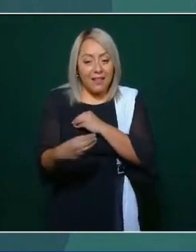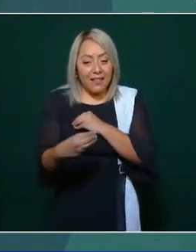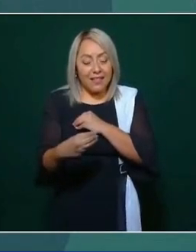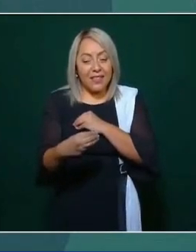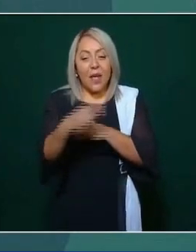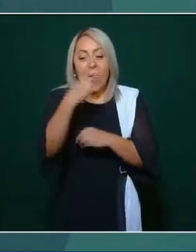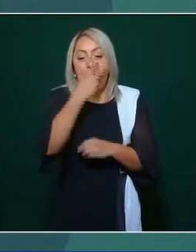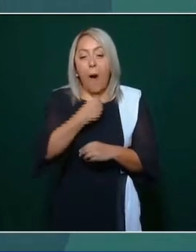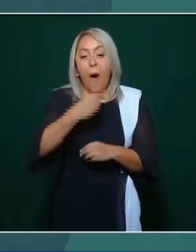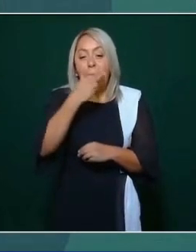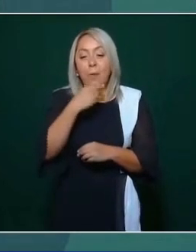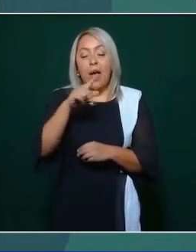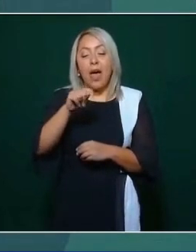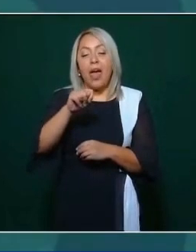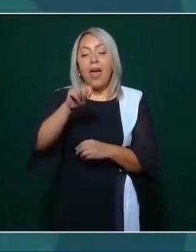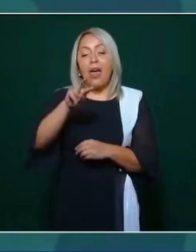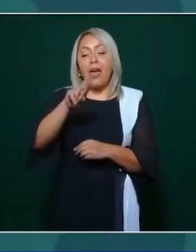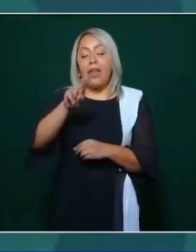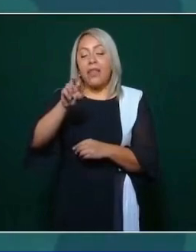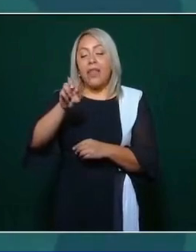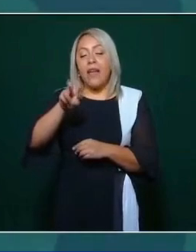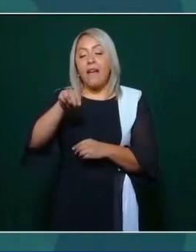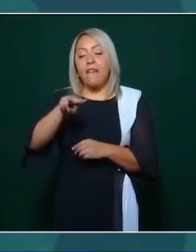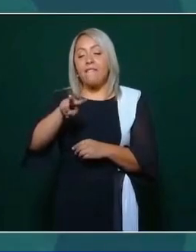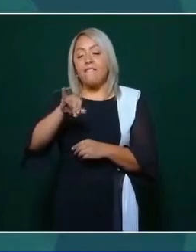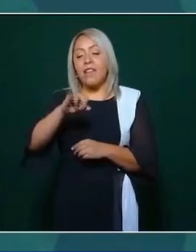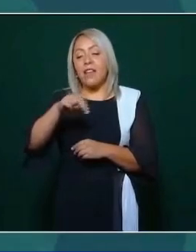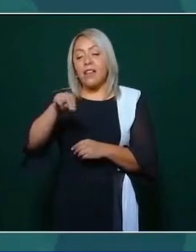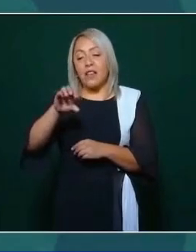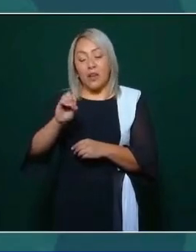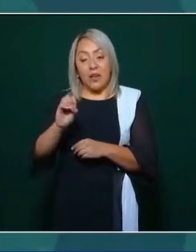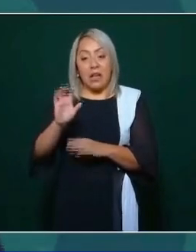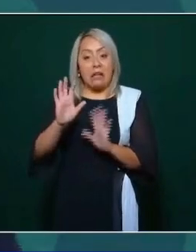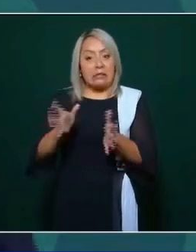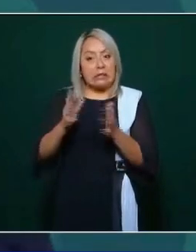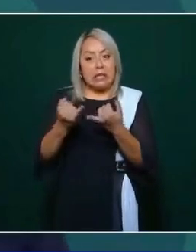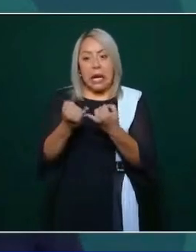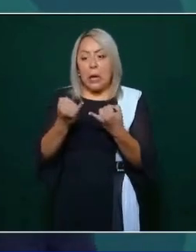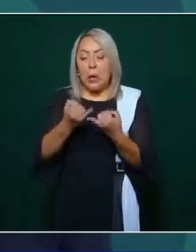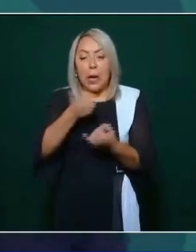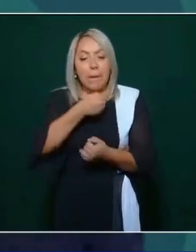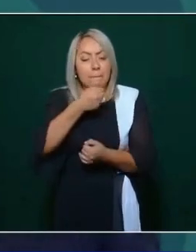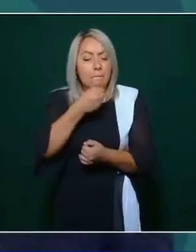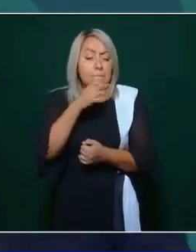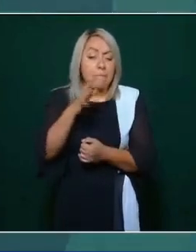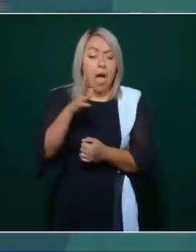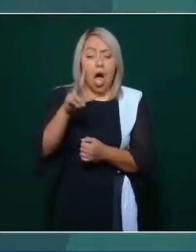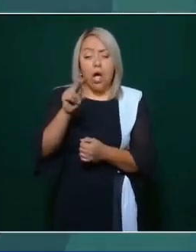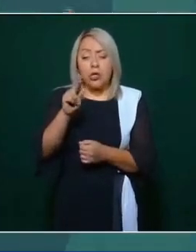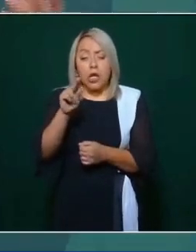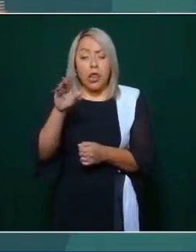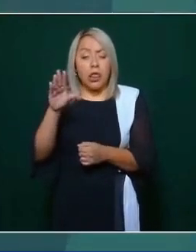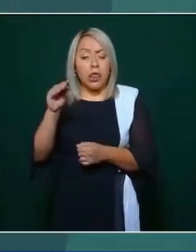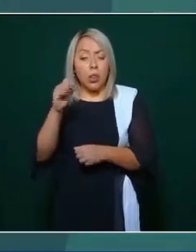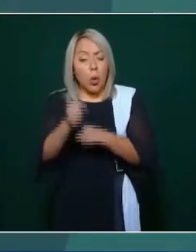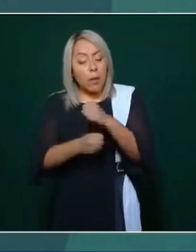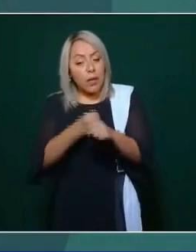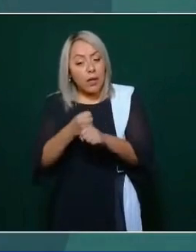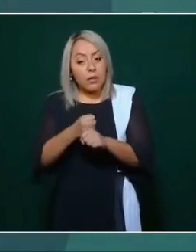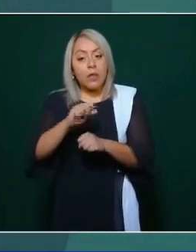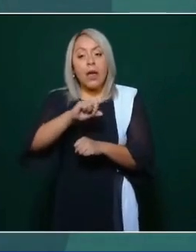que ya estaba también como de 80 de 90 años viene la revolución